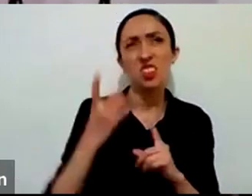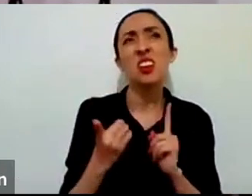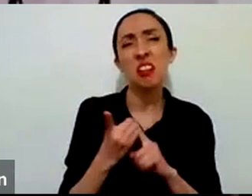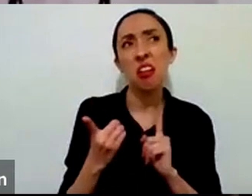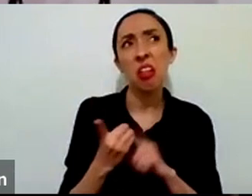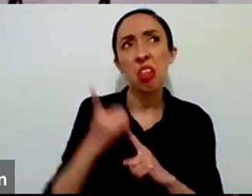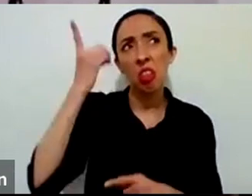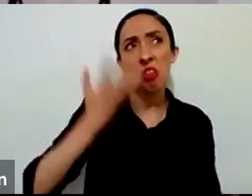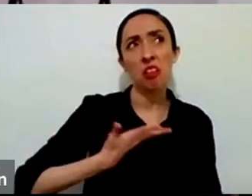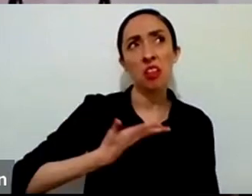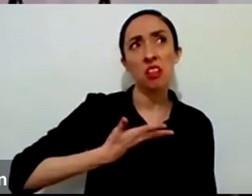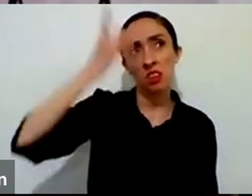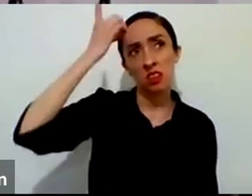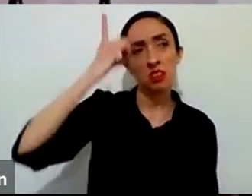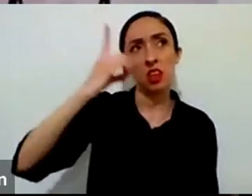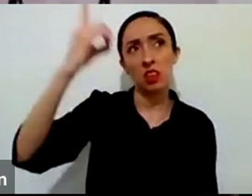esta pregunta